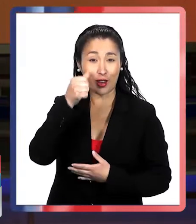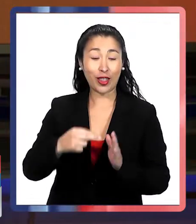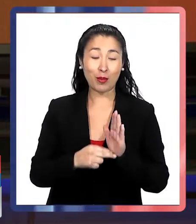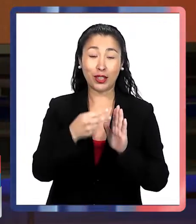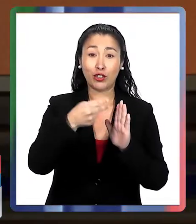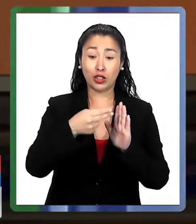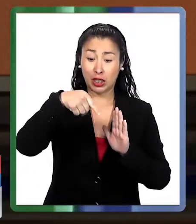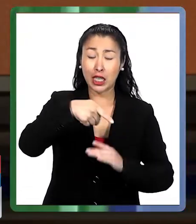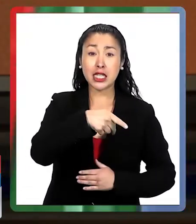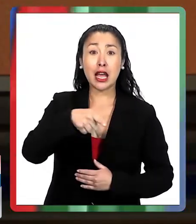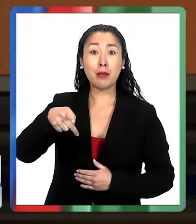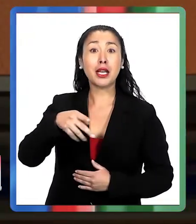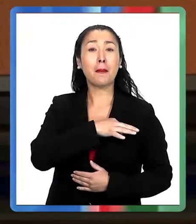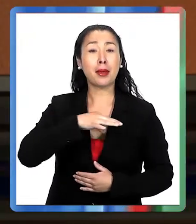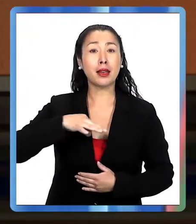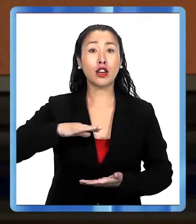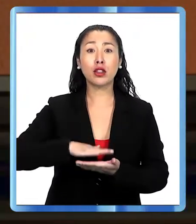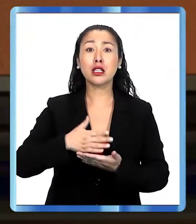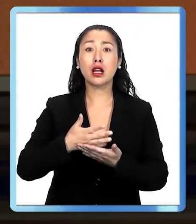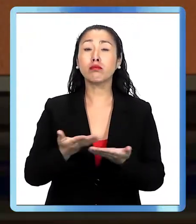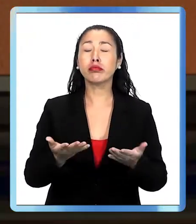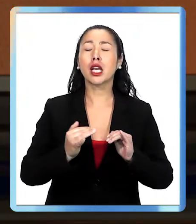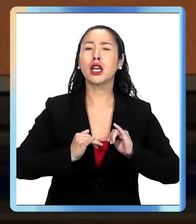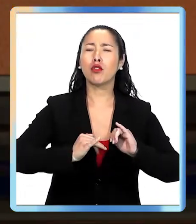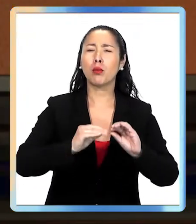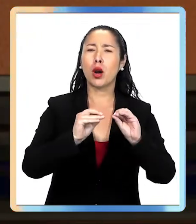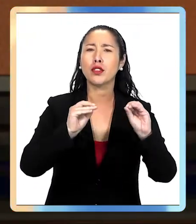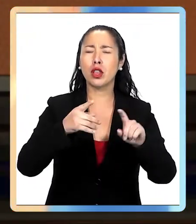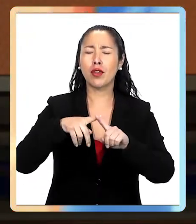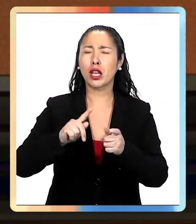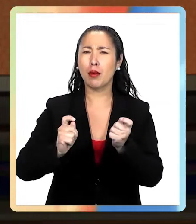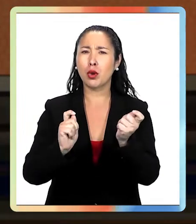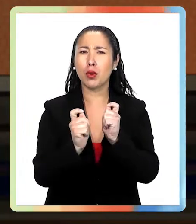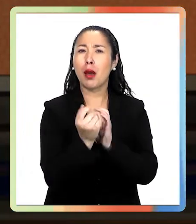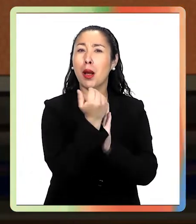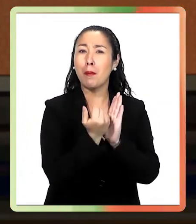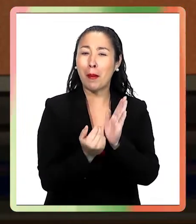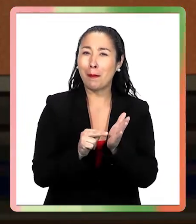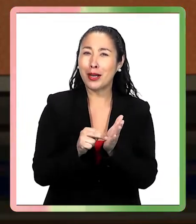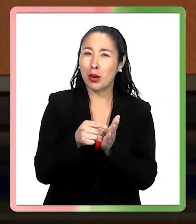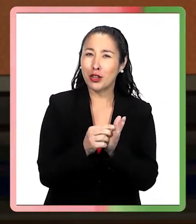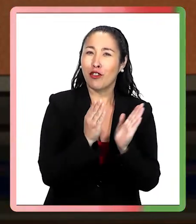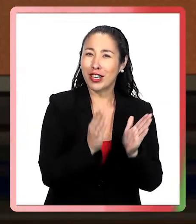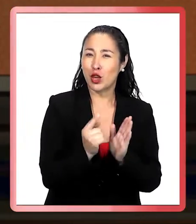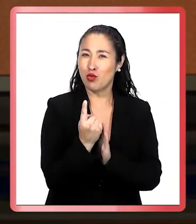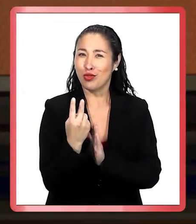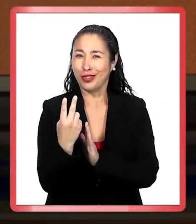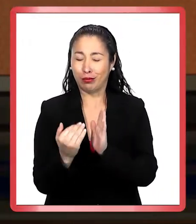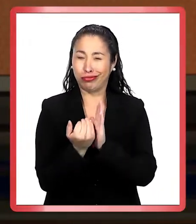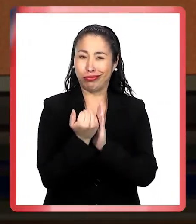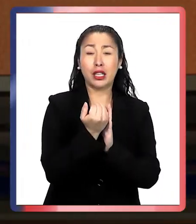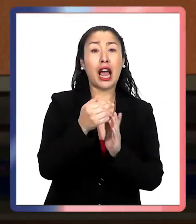de Portavoz Noticias. Esta semana el Ministerio de Salud anunció una serie de modificaciones al plan Paso a Paso